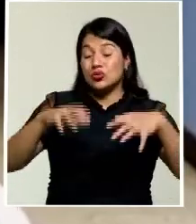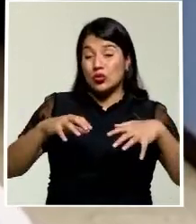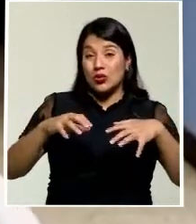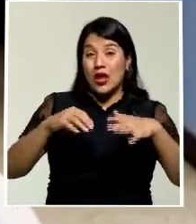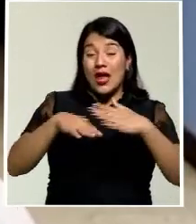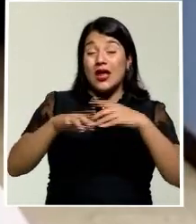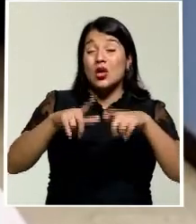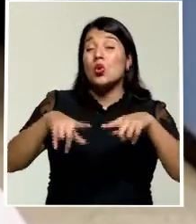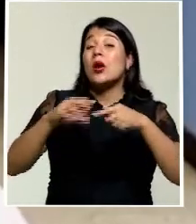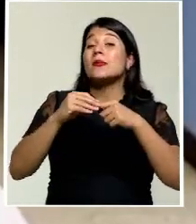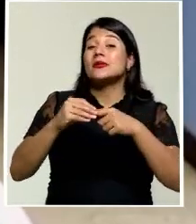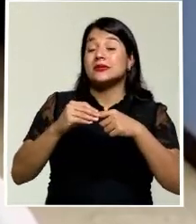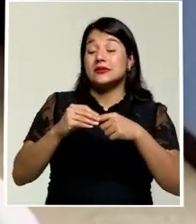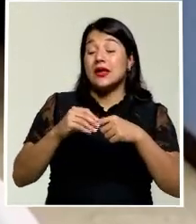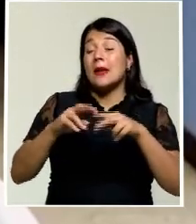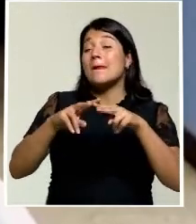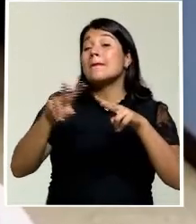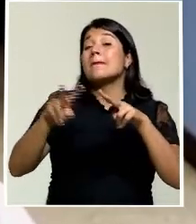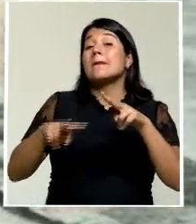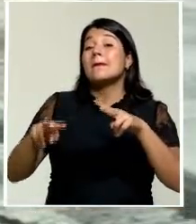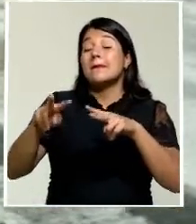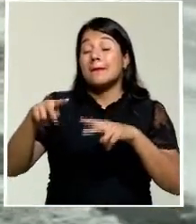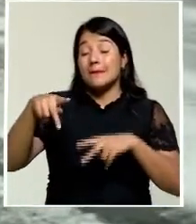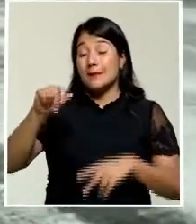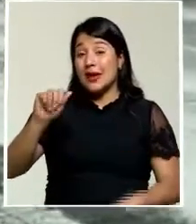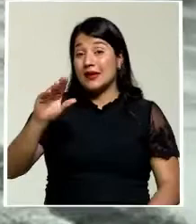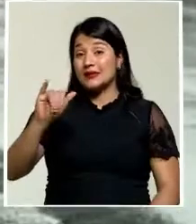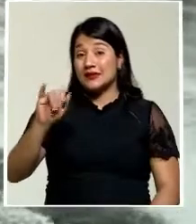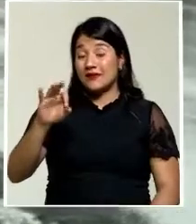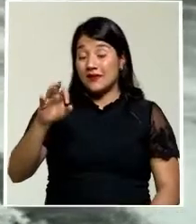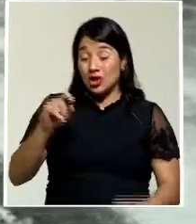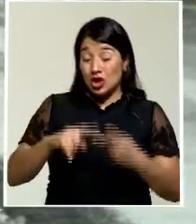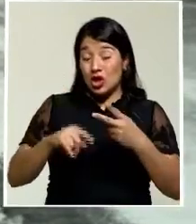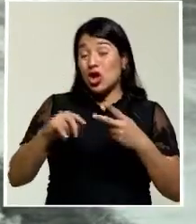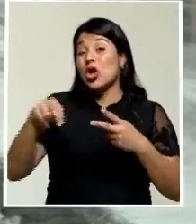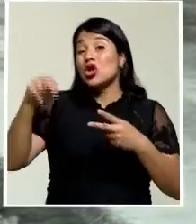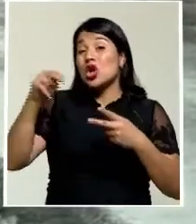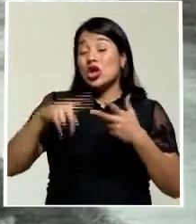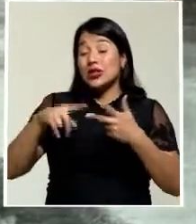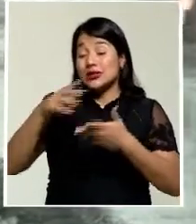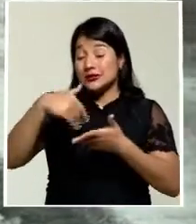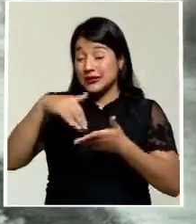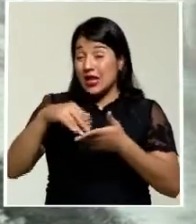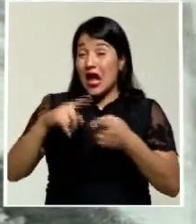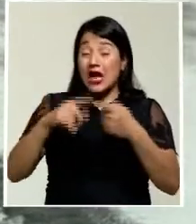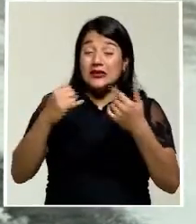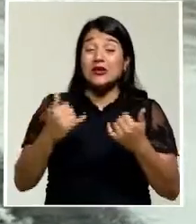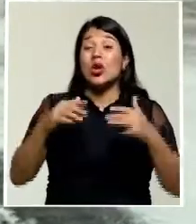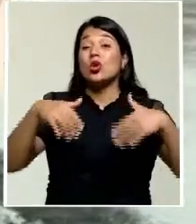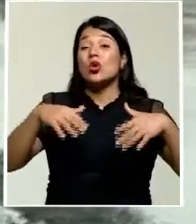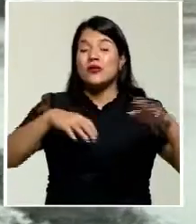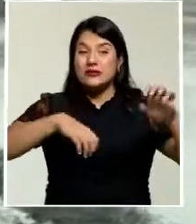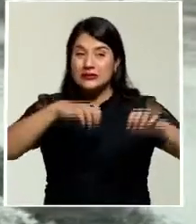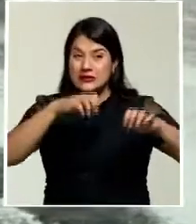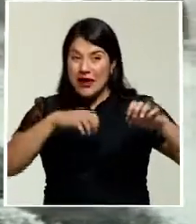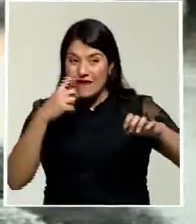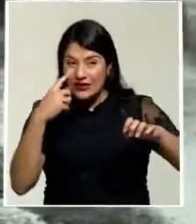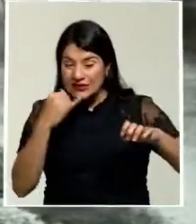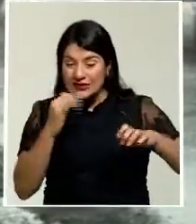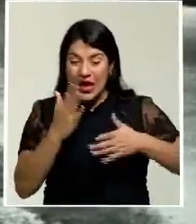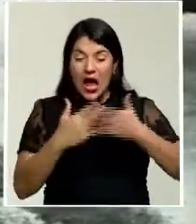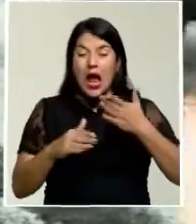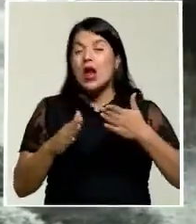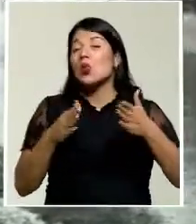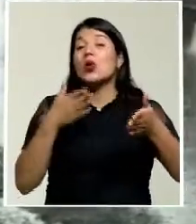toda la vertiente del Pacífico, zona norte y Valle Central. Por el momento no se valora la afectación por algún fenómeno como alguna